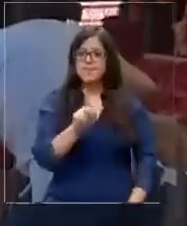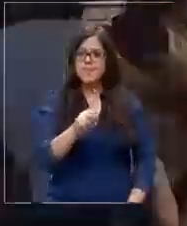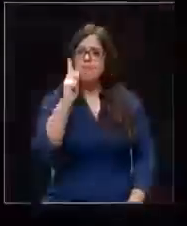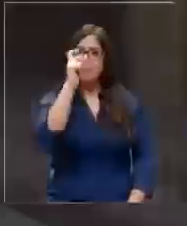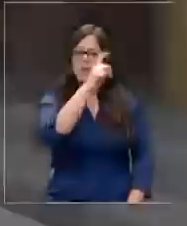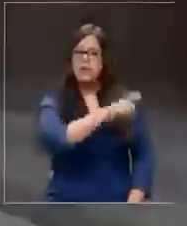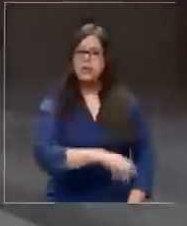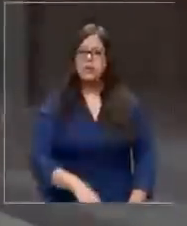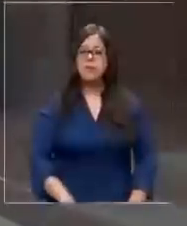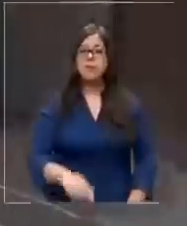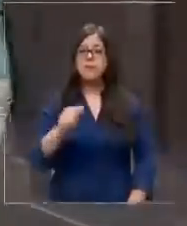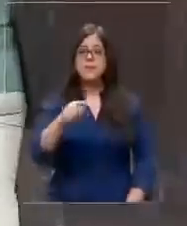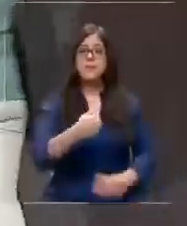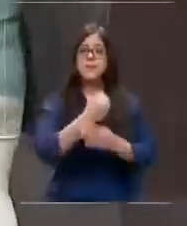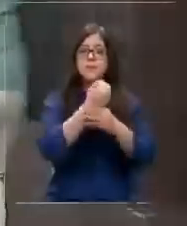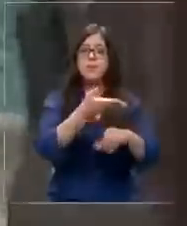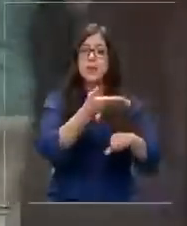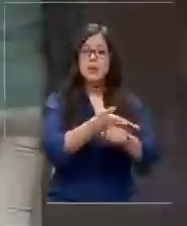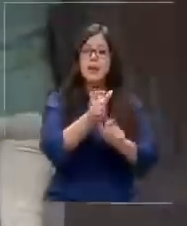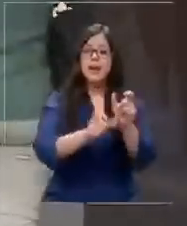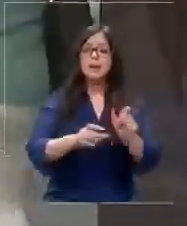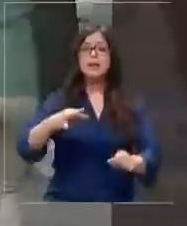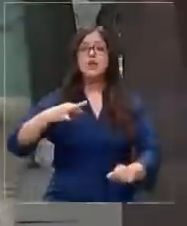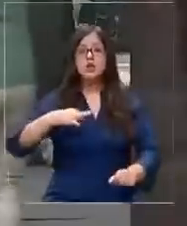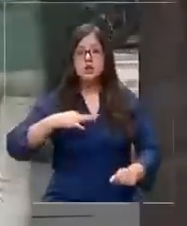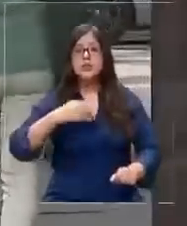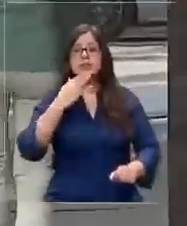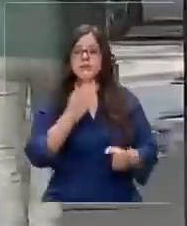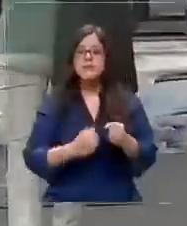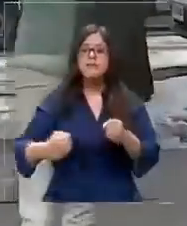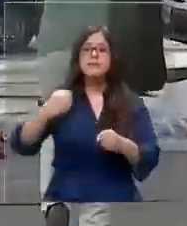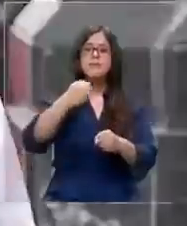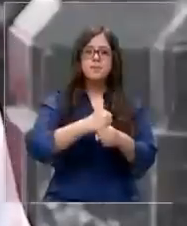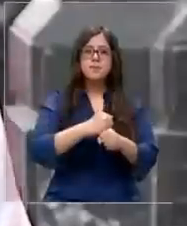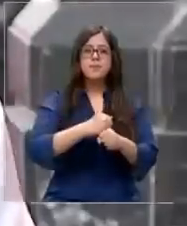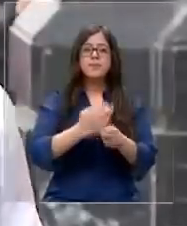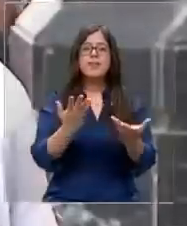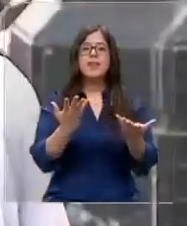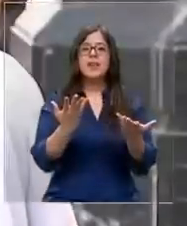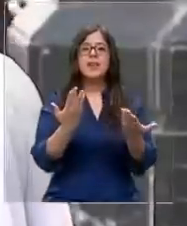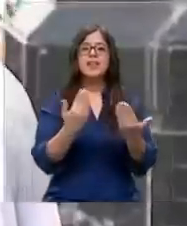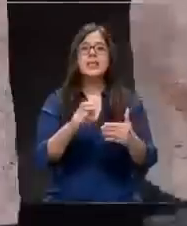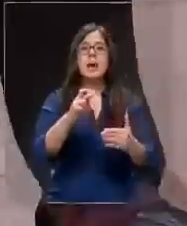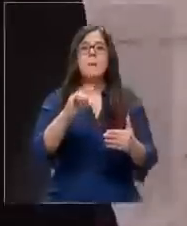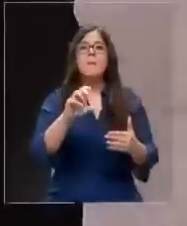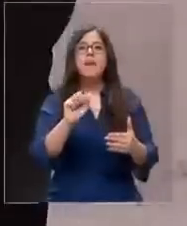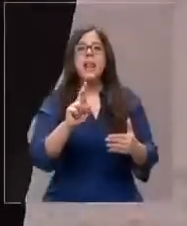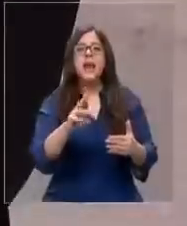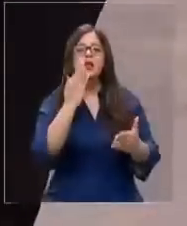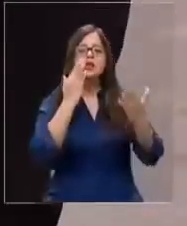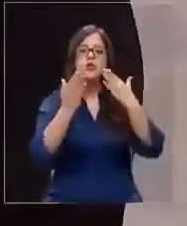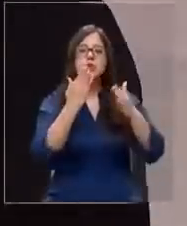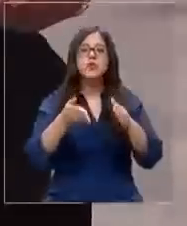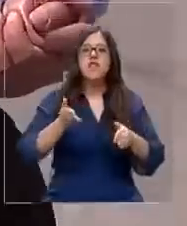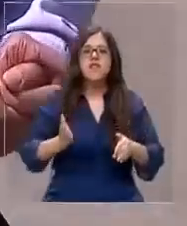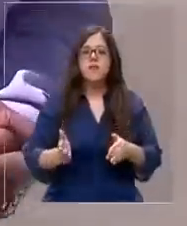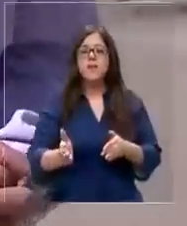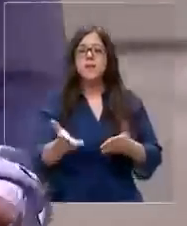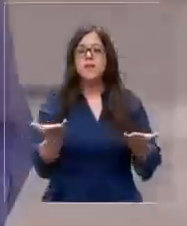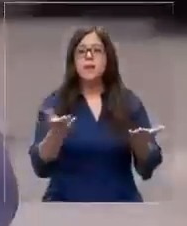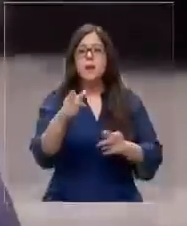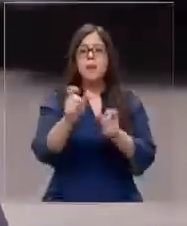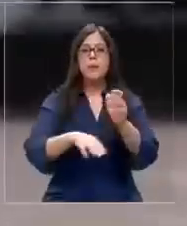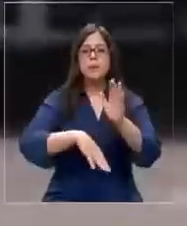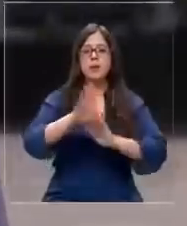es difícil. Una ayuda que pide la ciudadanía y que reemplaza el actual PIRAR Solidario en un beneficio permanente para los mayores de